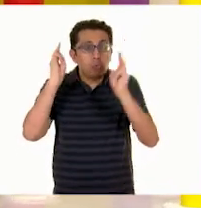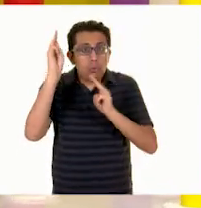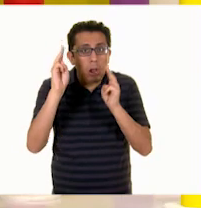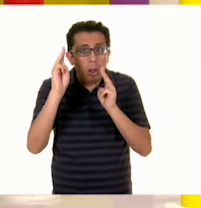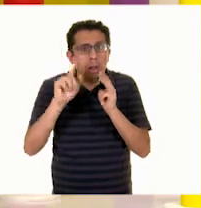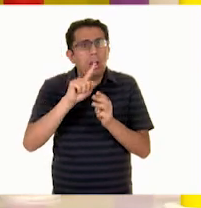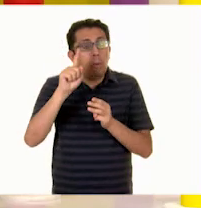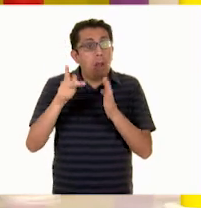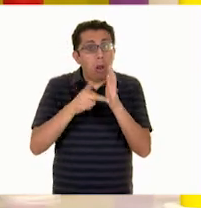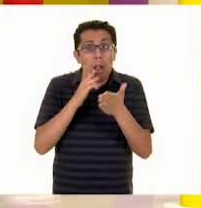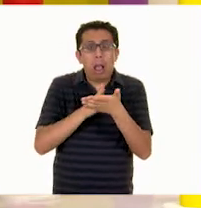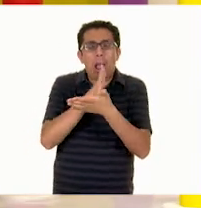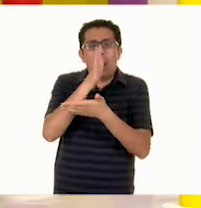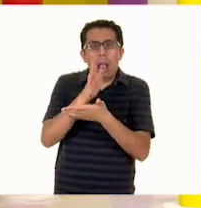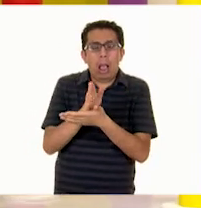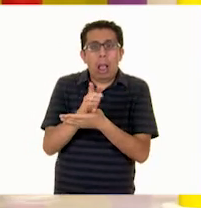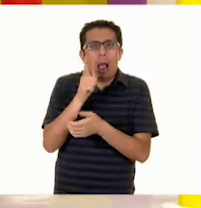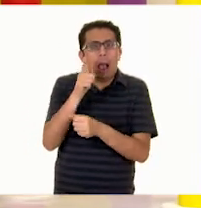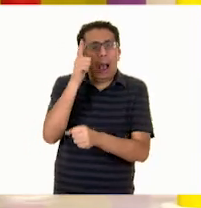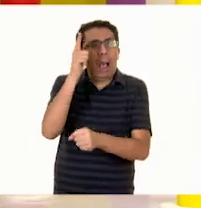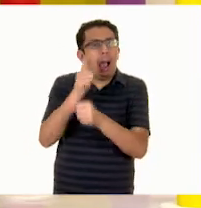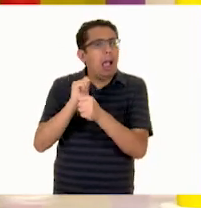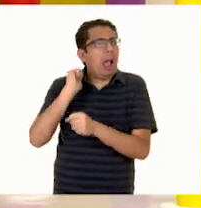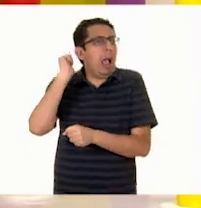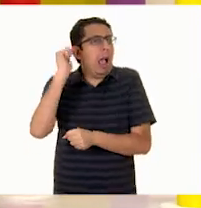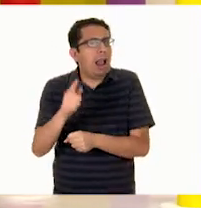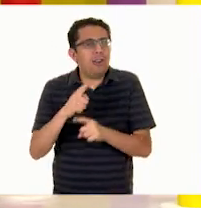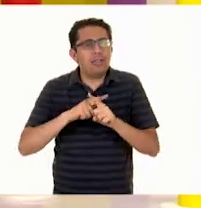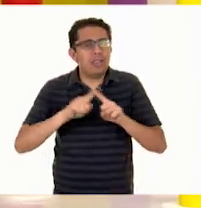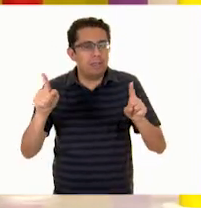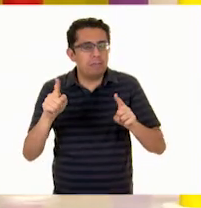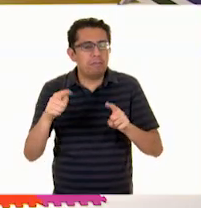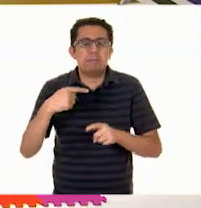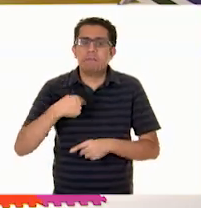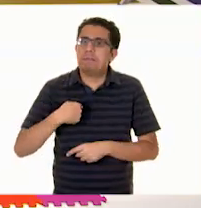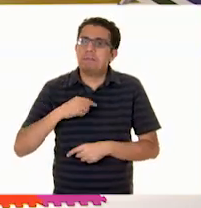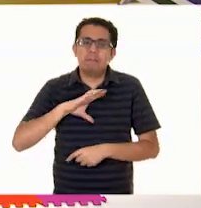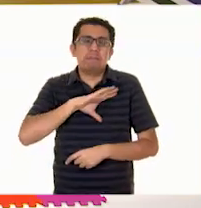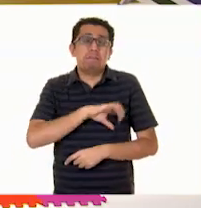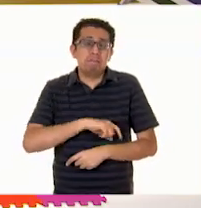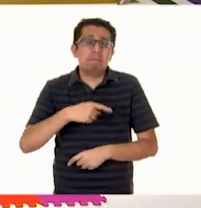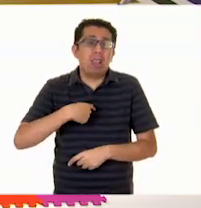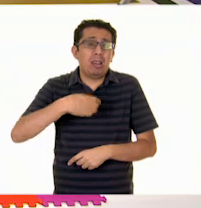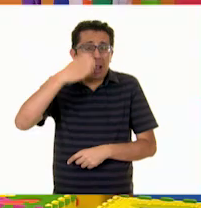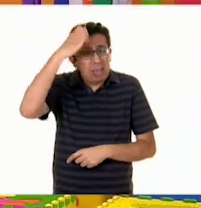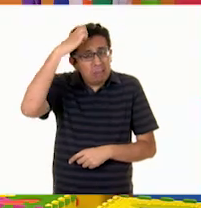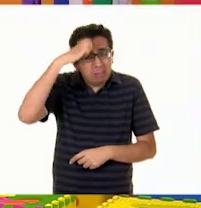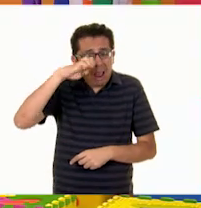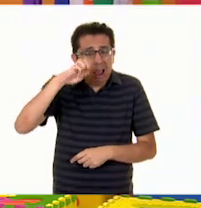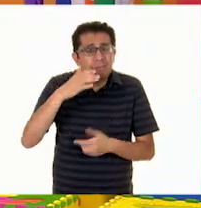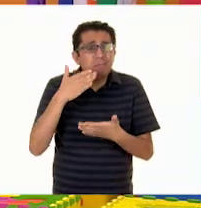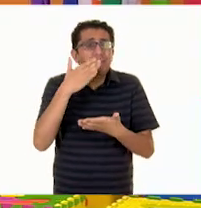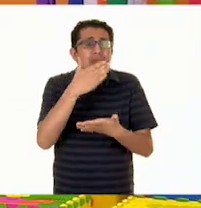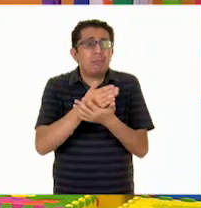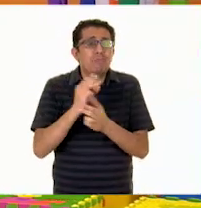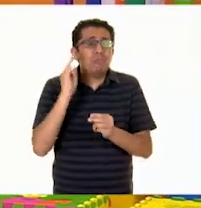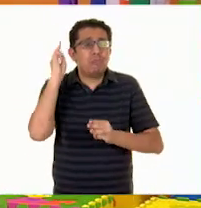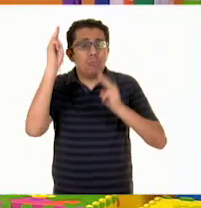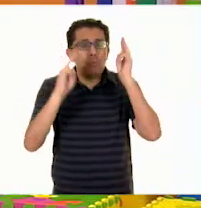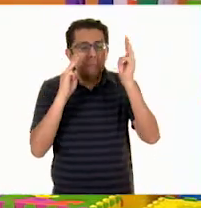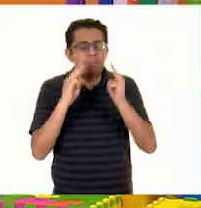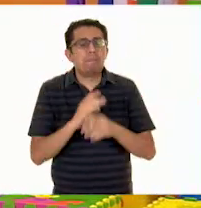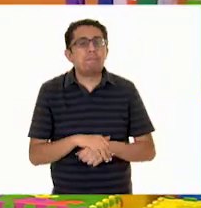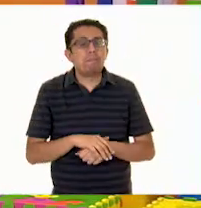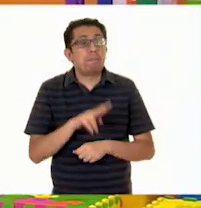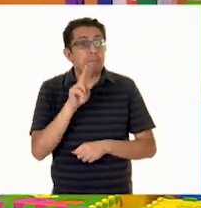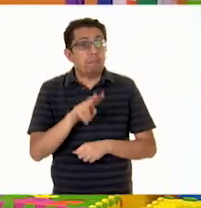volvemos a ir y le encontramos algo nuevo a esa pieza que ya vimos. A mí me encanta y es algo que extraño mucho. Claro que sí, Erick. Y te diste cuenta